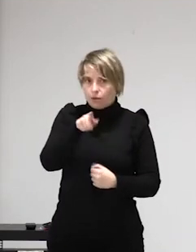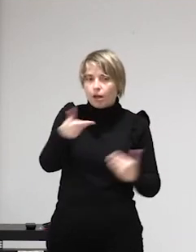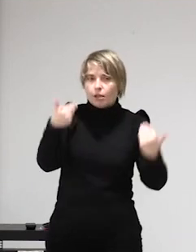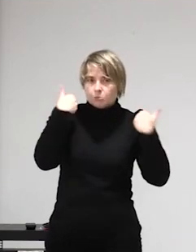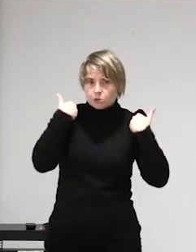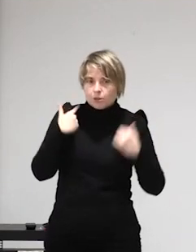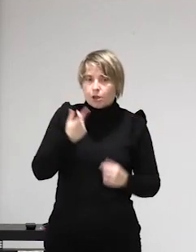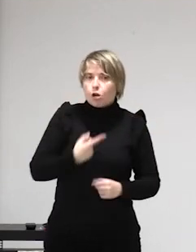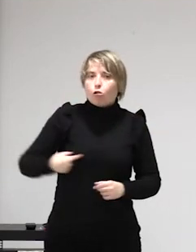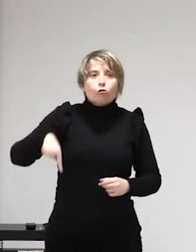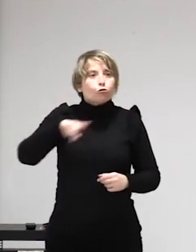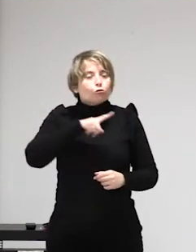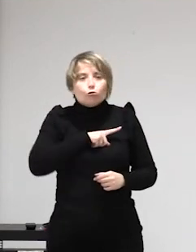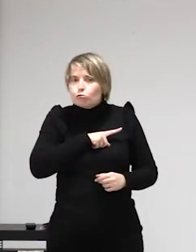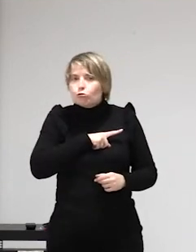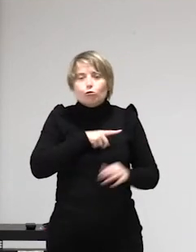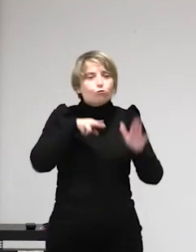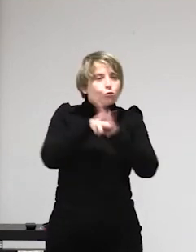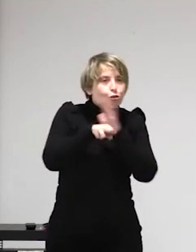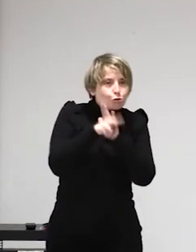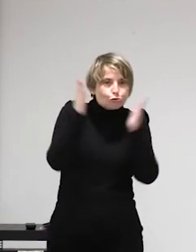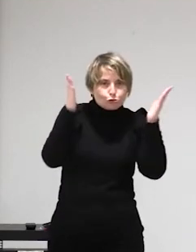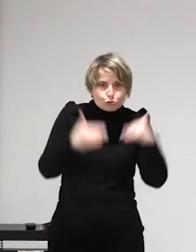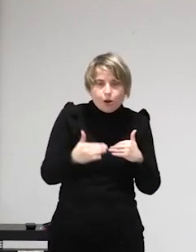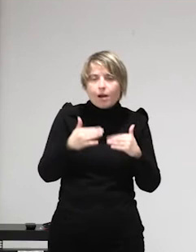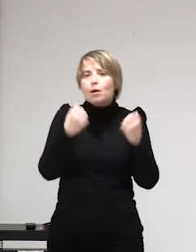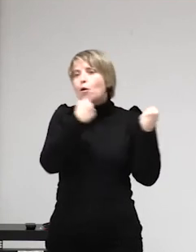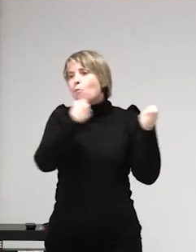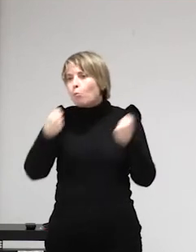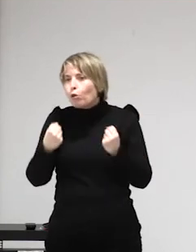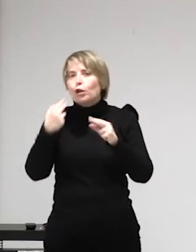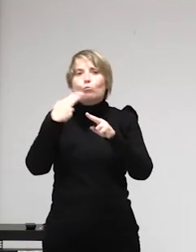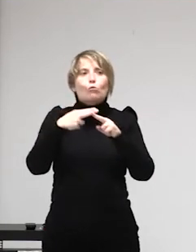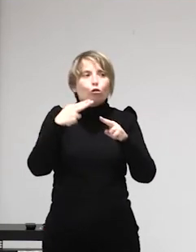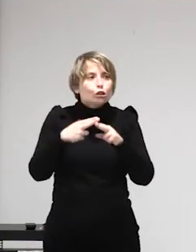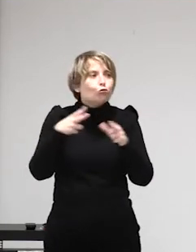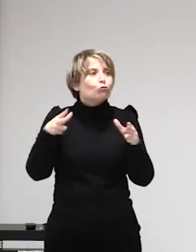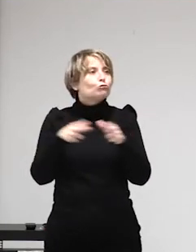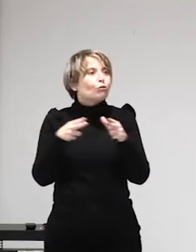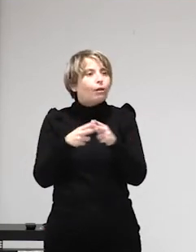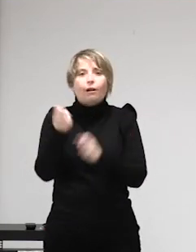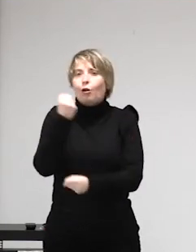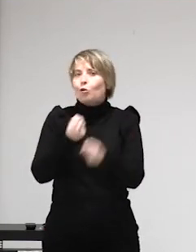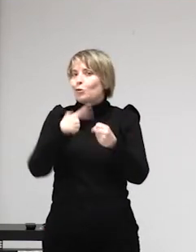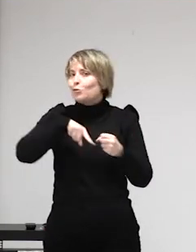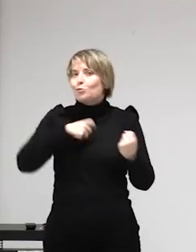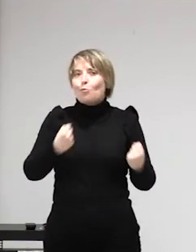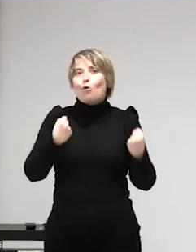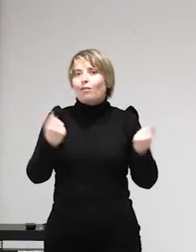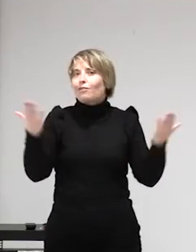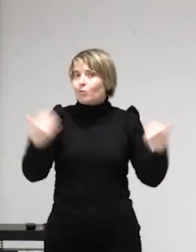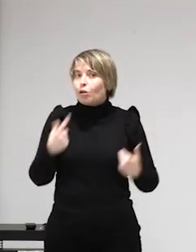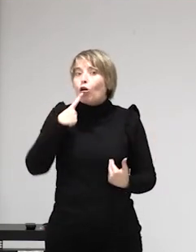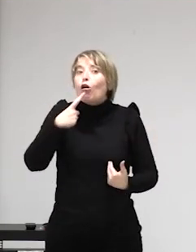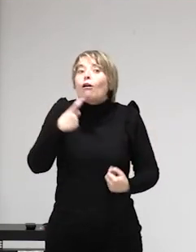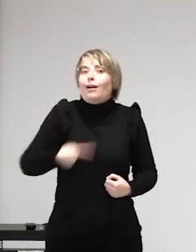lo que sospecho es que la diferencia es la siguiente para que una persona como he explicado antes